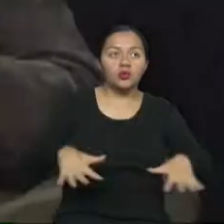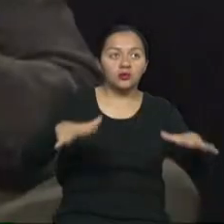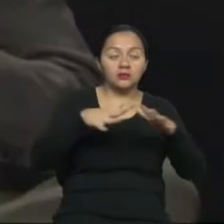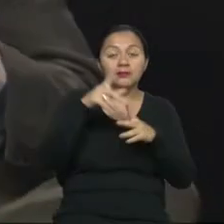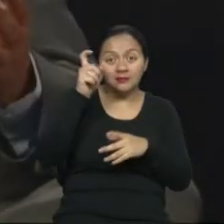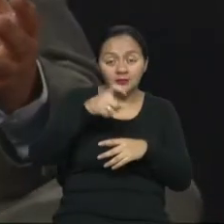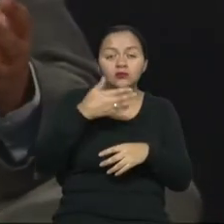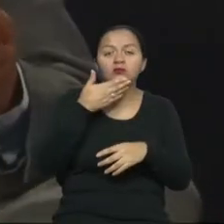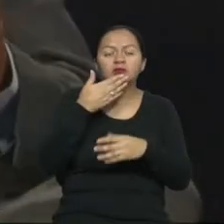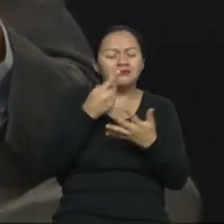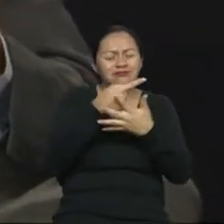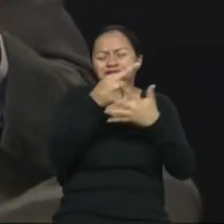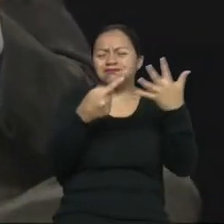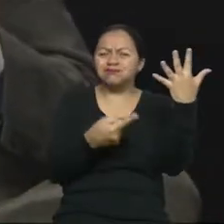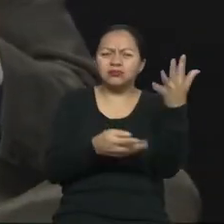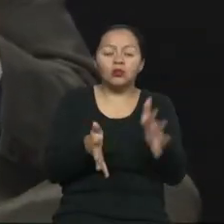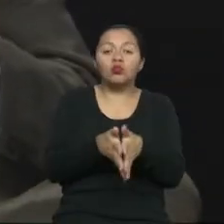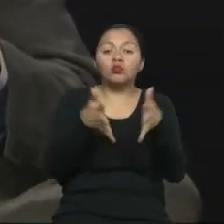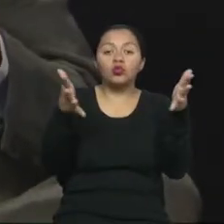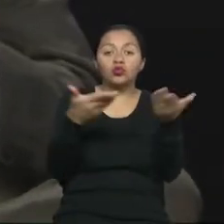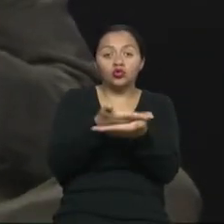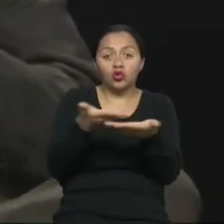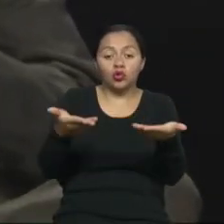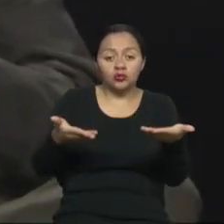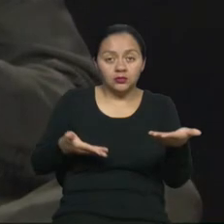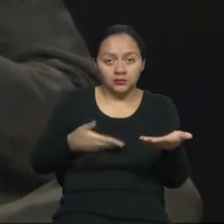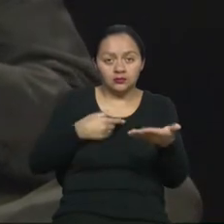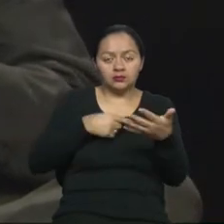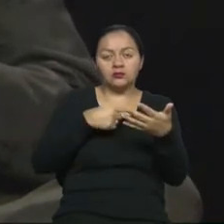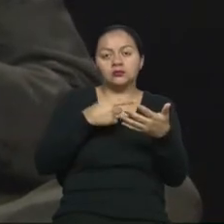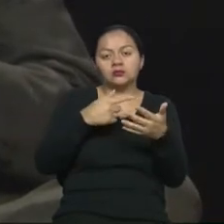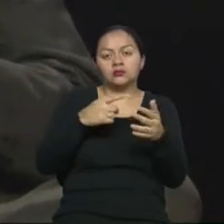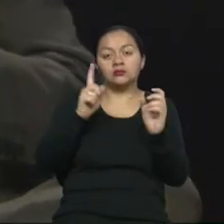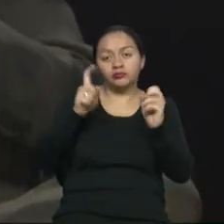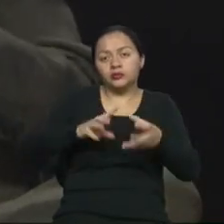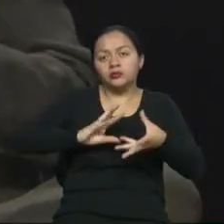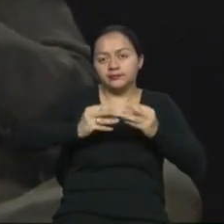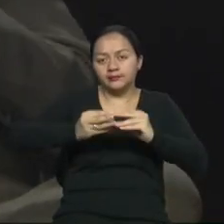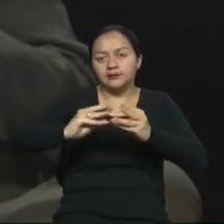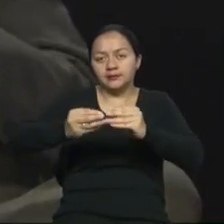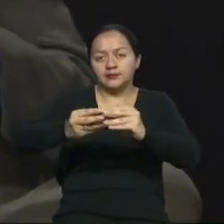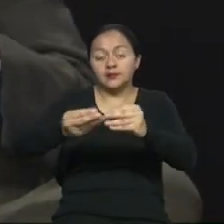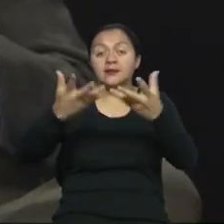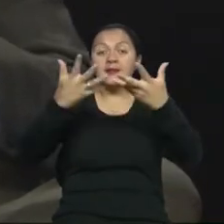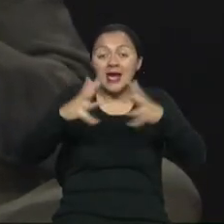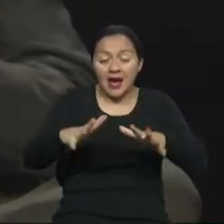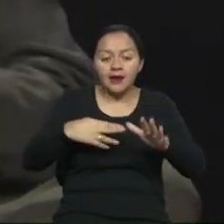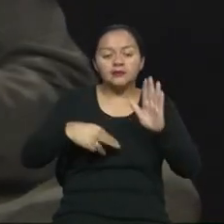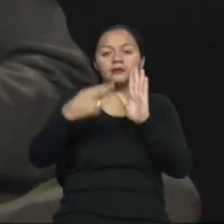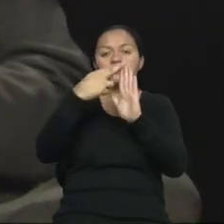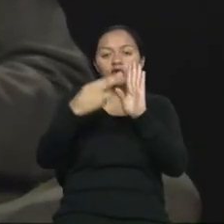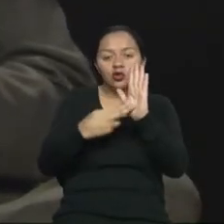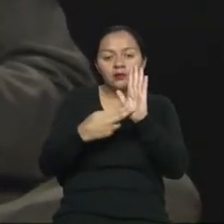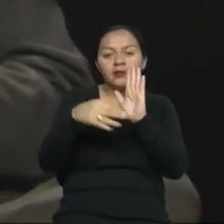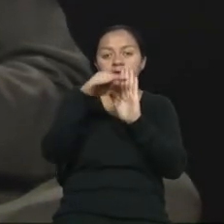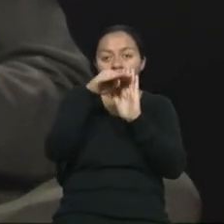Tenemos una infinidad de objetos y de entornos a ser adecuados y por eso nuestras normas técnicas tratan cada uno de estos